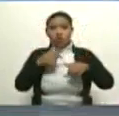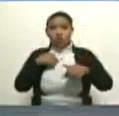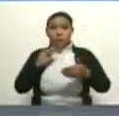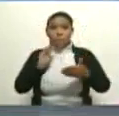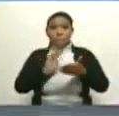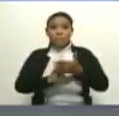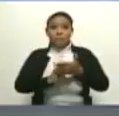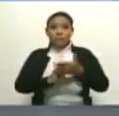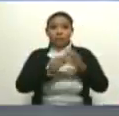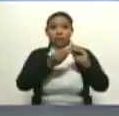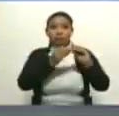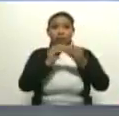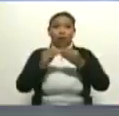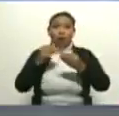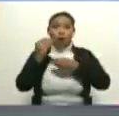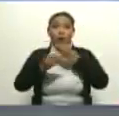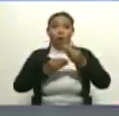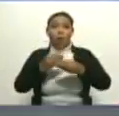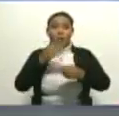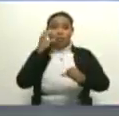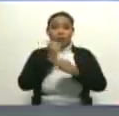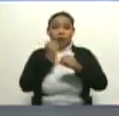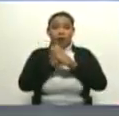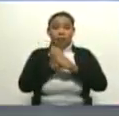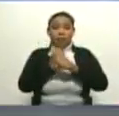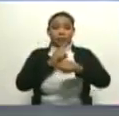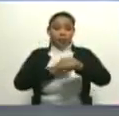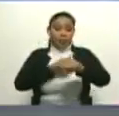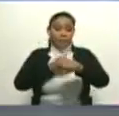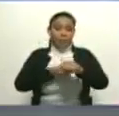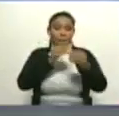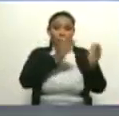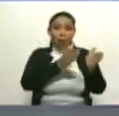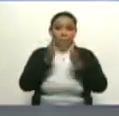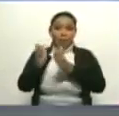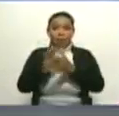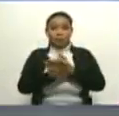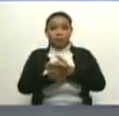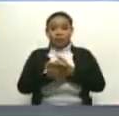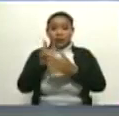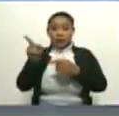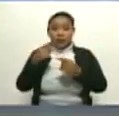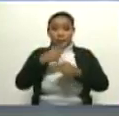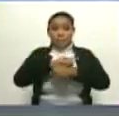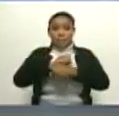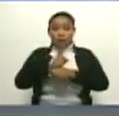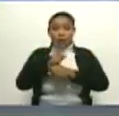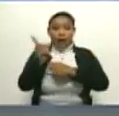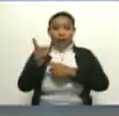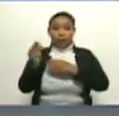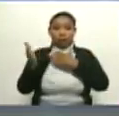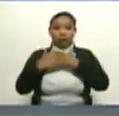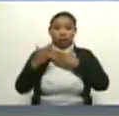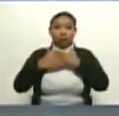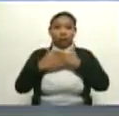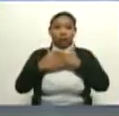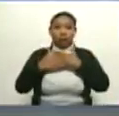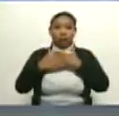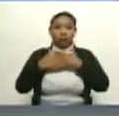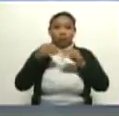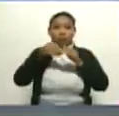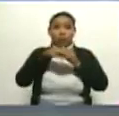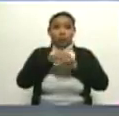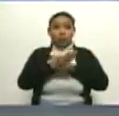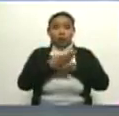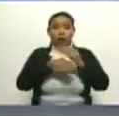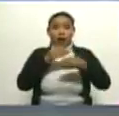topes. Usted va a trabajar entre tanto y tanto. Si él sale de ese ritmo, él me da información, me lo graba y me hace un